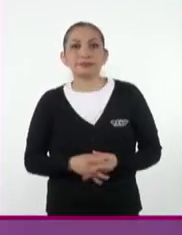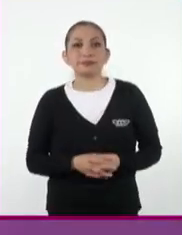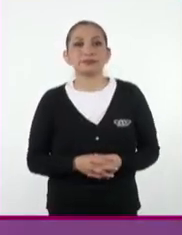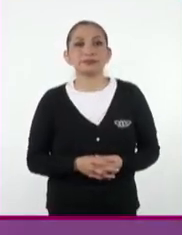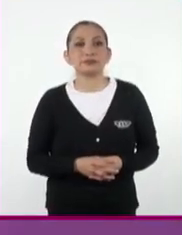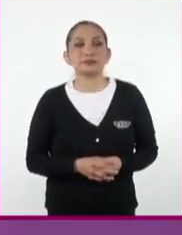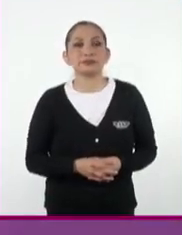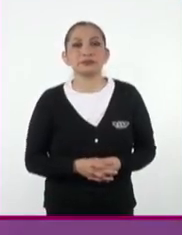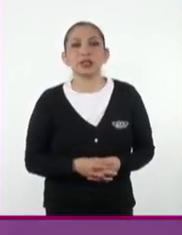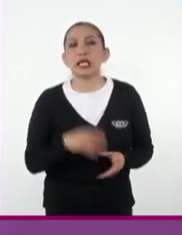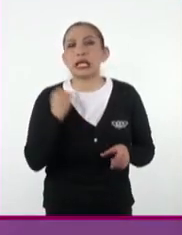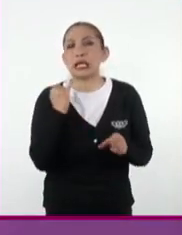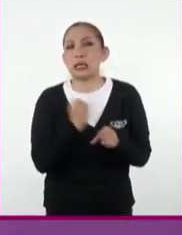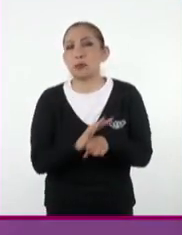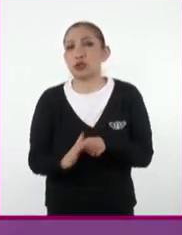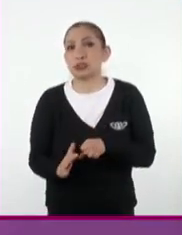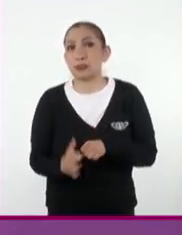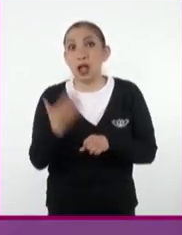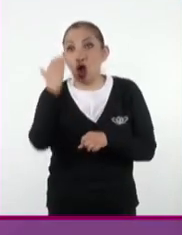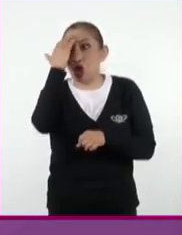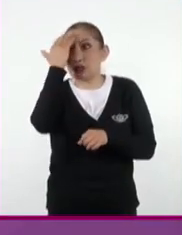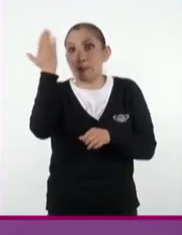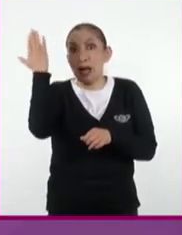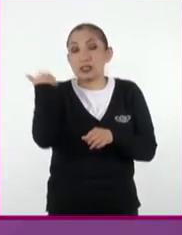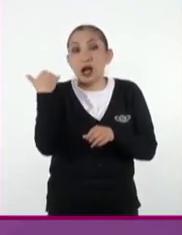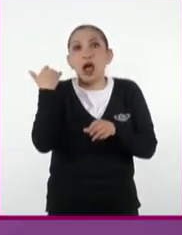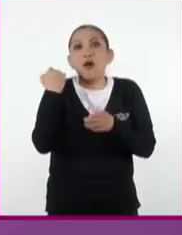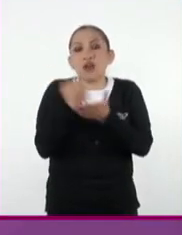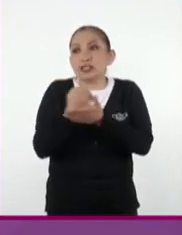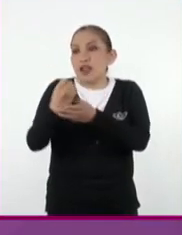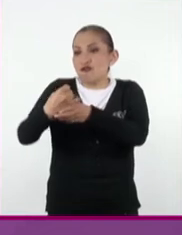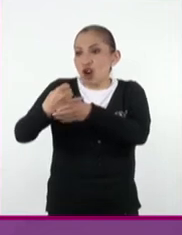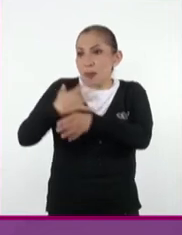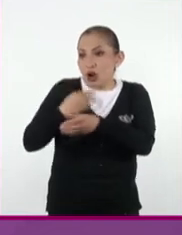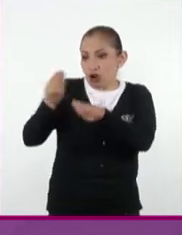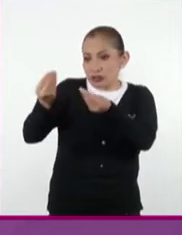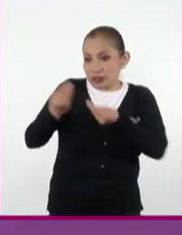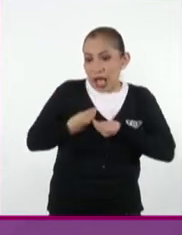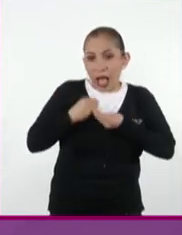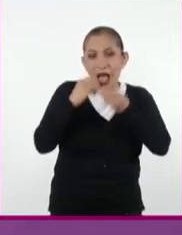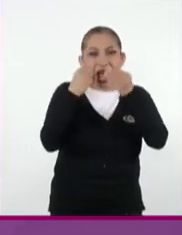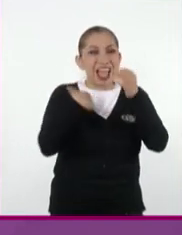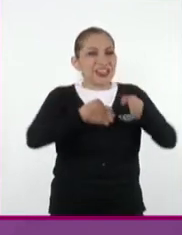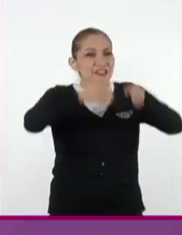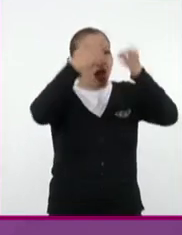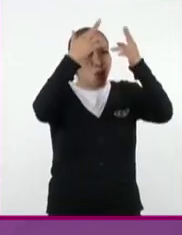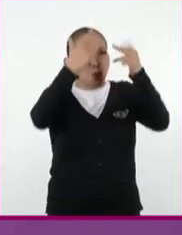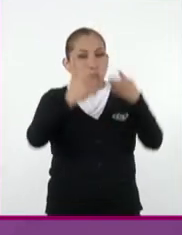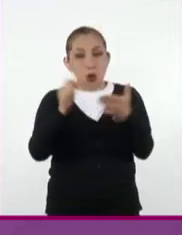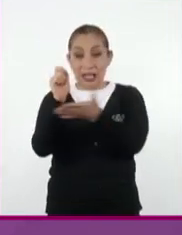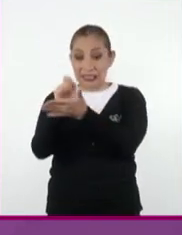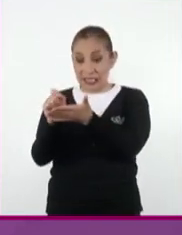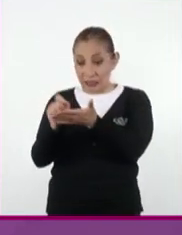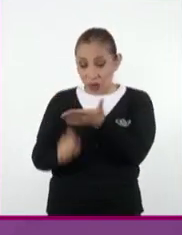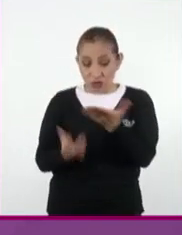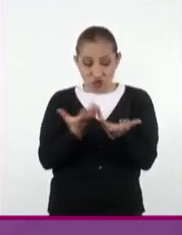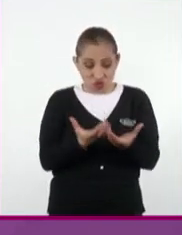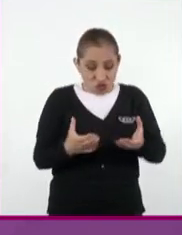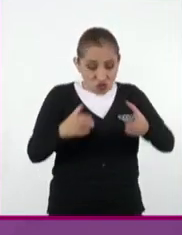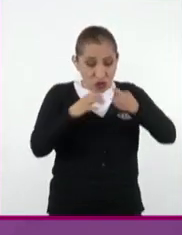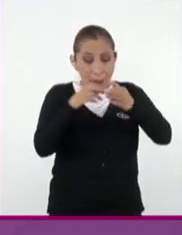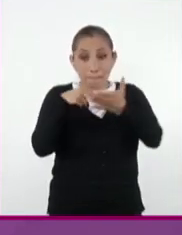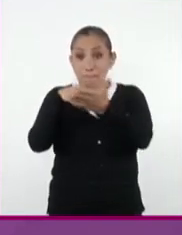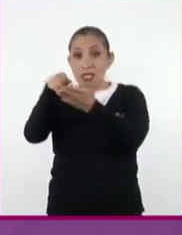No sería posible conocer nuestro pasado sin la información que nos proporcionan las ruinas, escritos, vasijas,